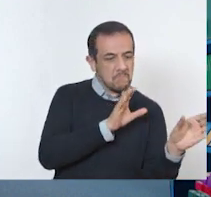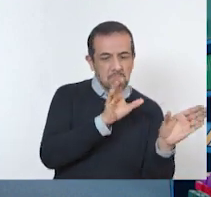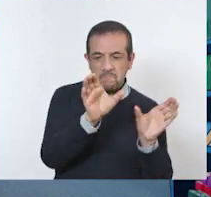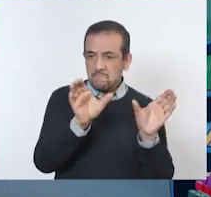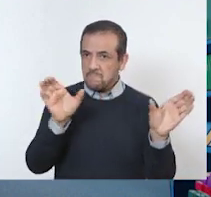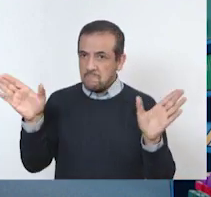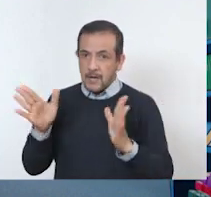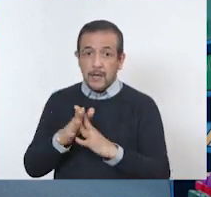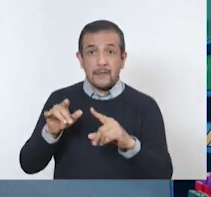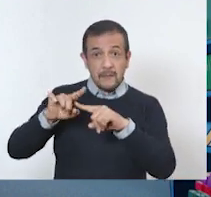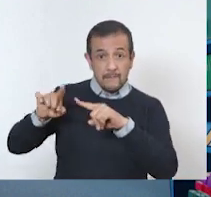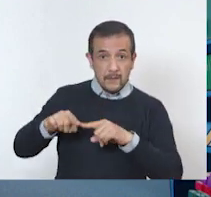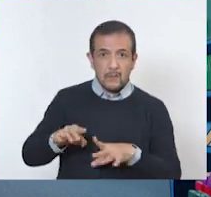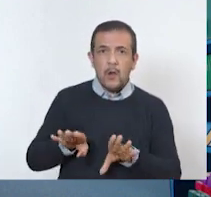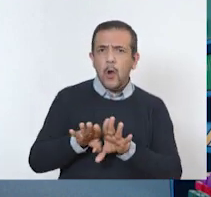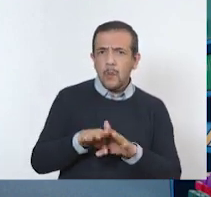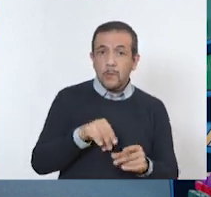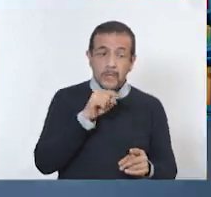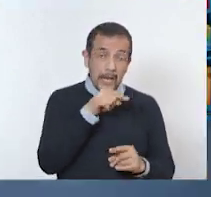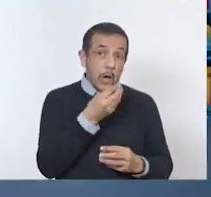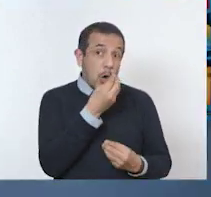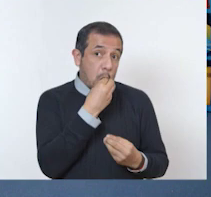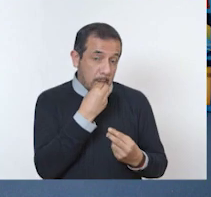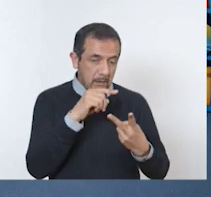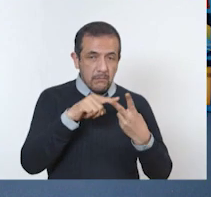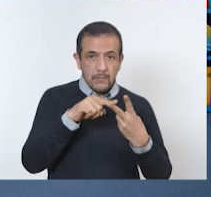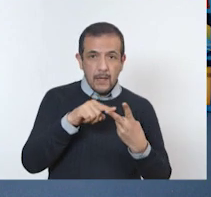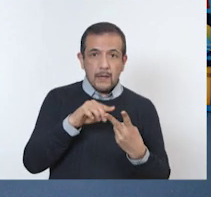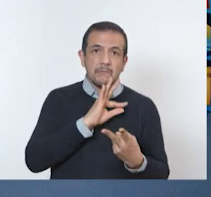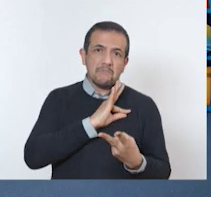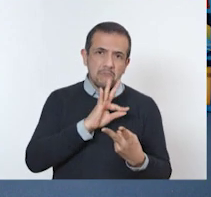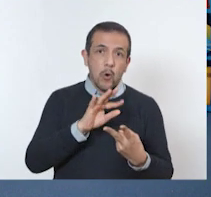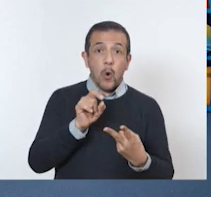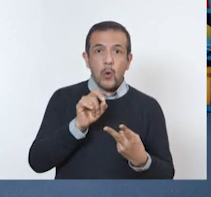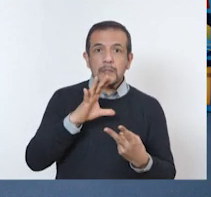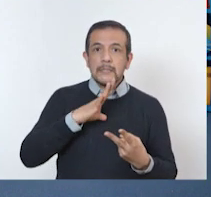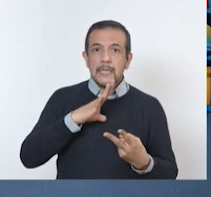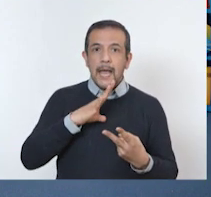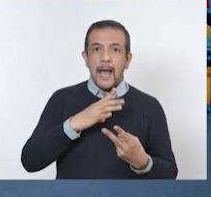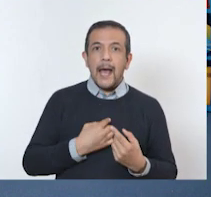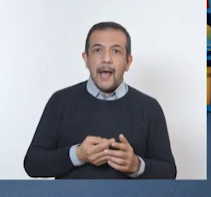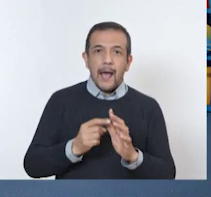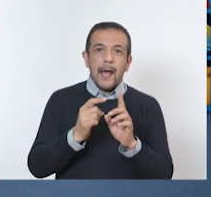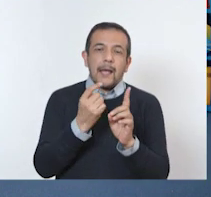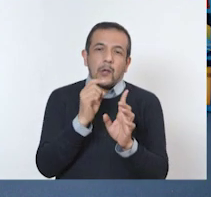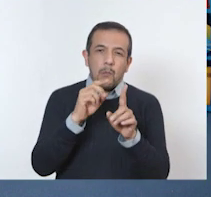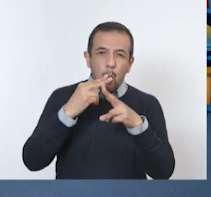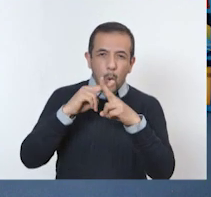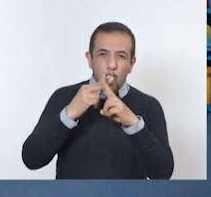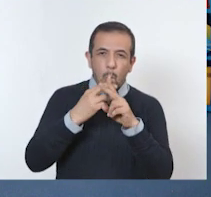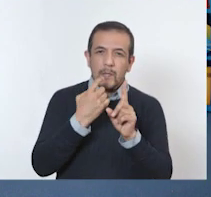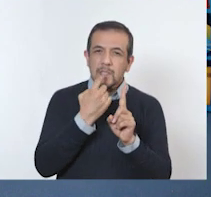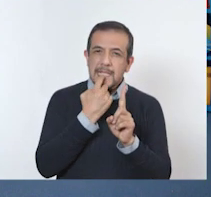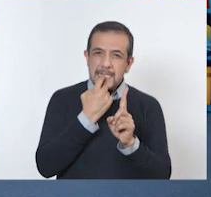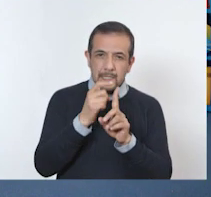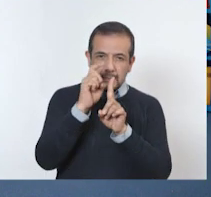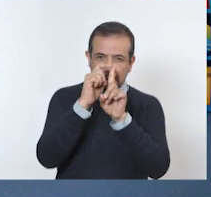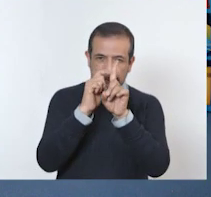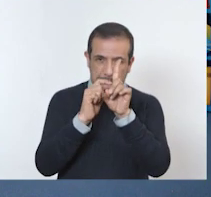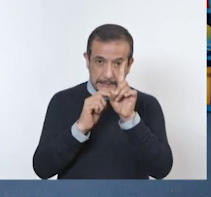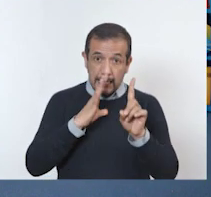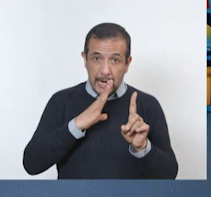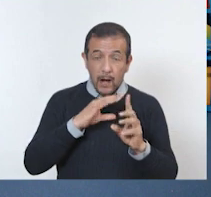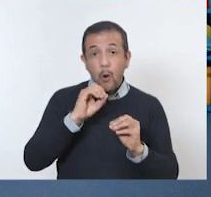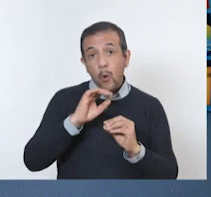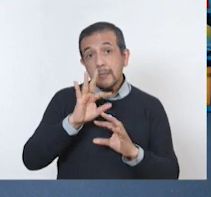diferenciarse. Puede ser por lo que comen, también por si tienen o no columna vertebral o también por el medio